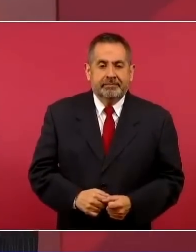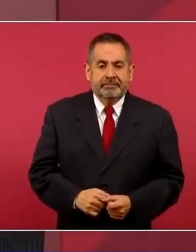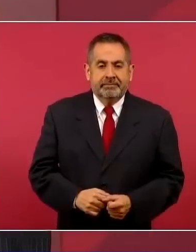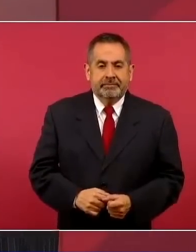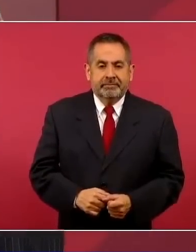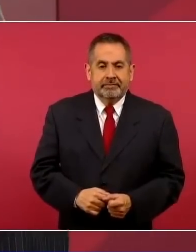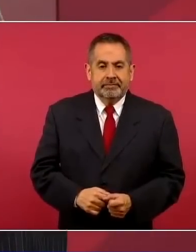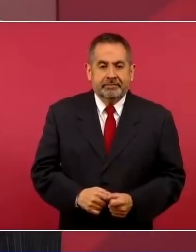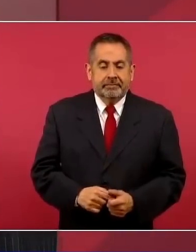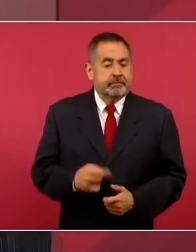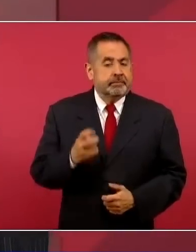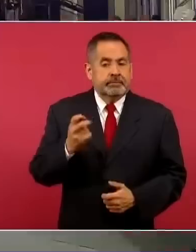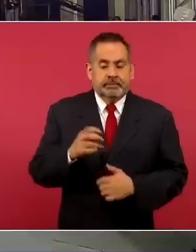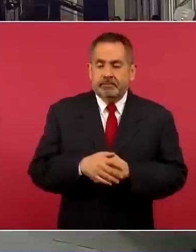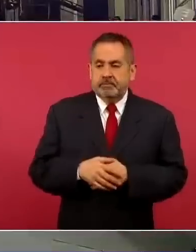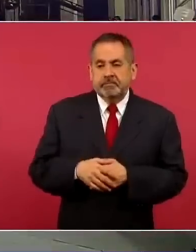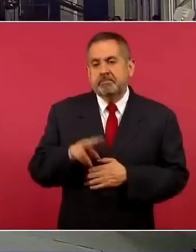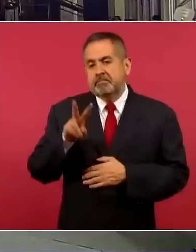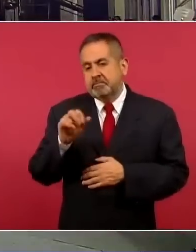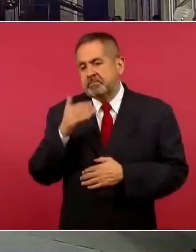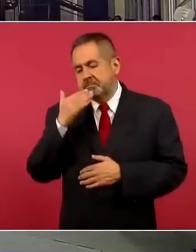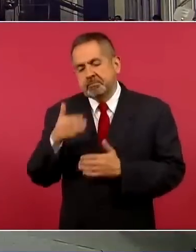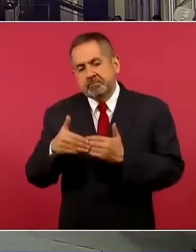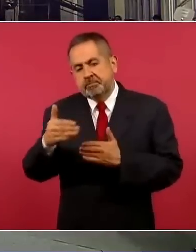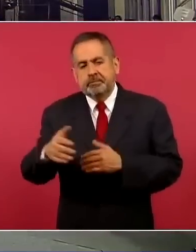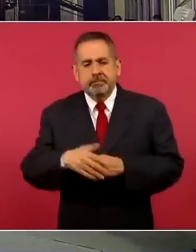Entonces, vamos bien, pero a ver, ¿cuál otra?